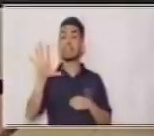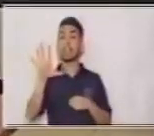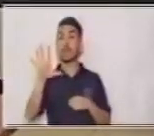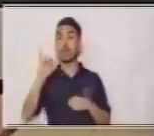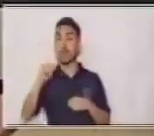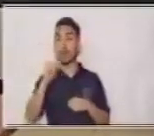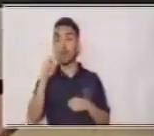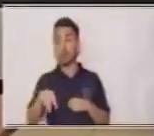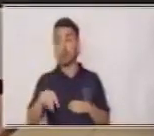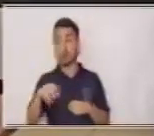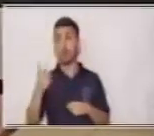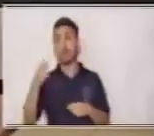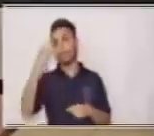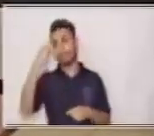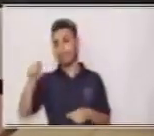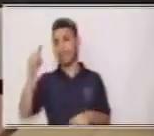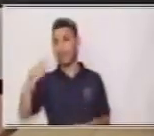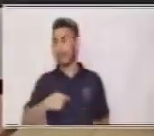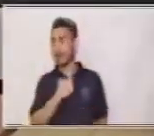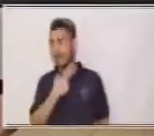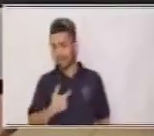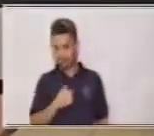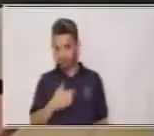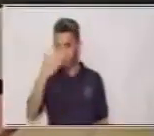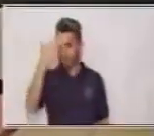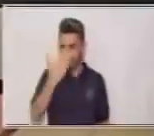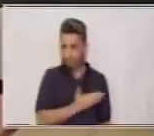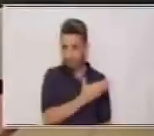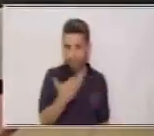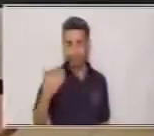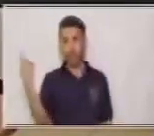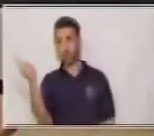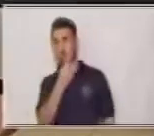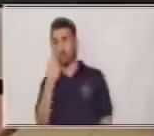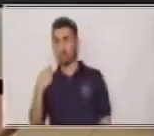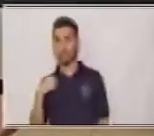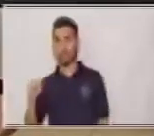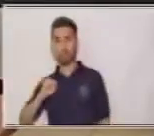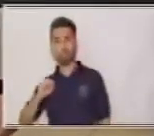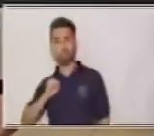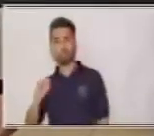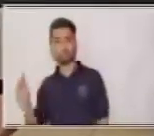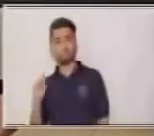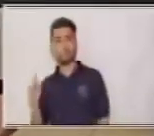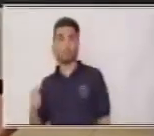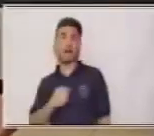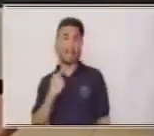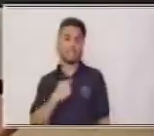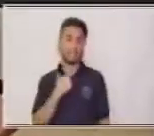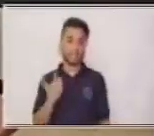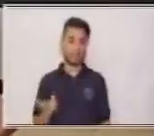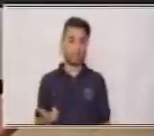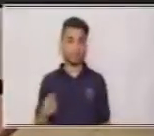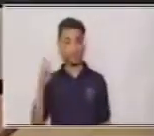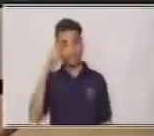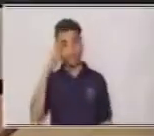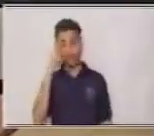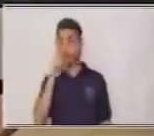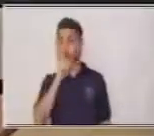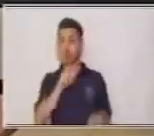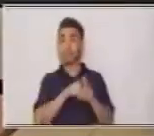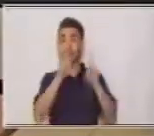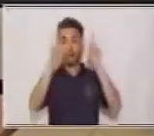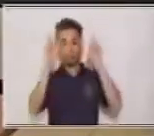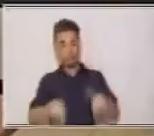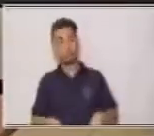del maestro. Así es que un saludo a todos mis compañeros maestros. Te recordamos también el lavarte las